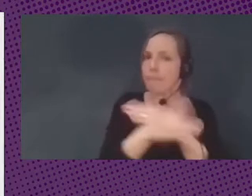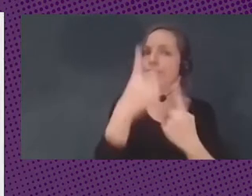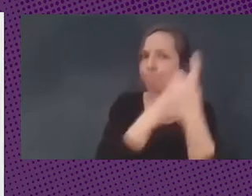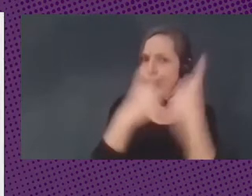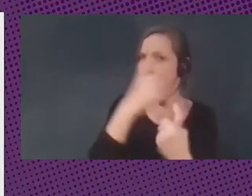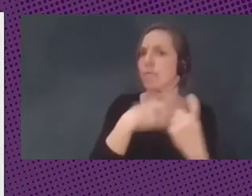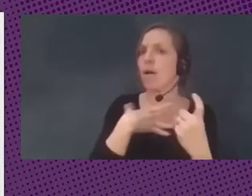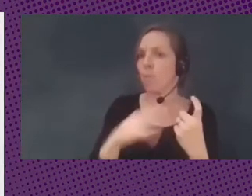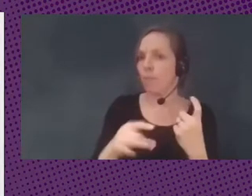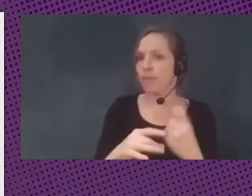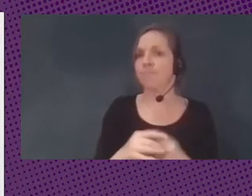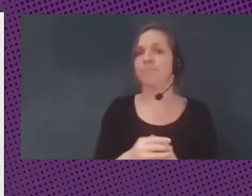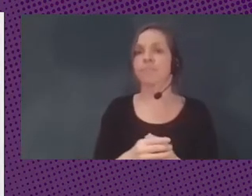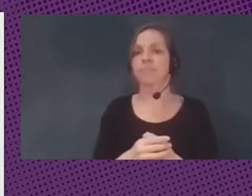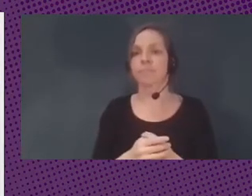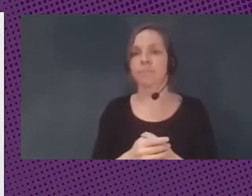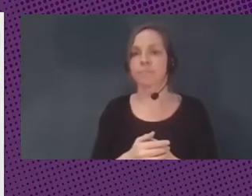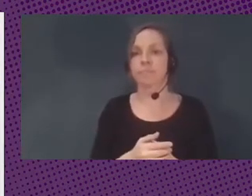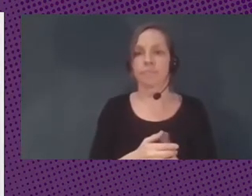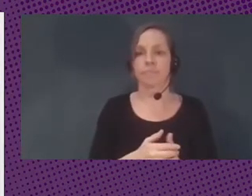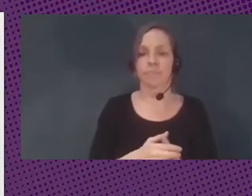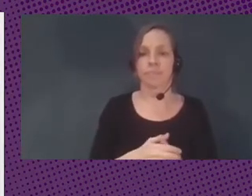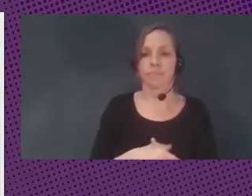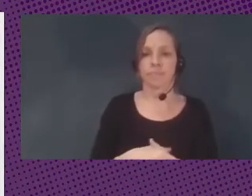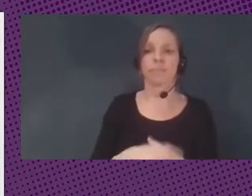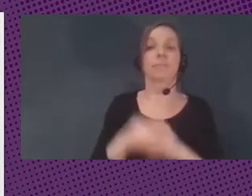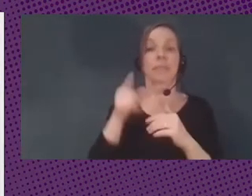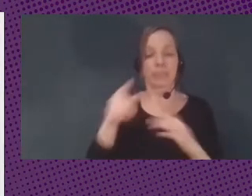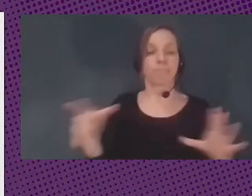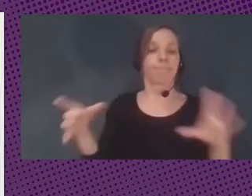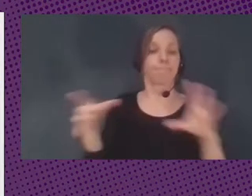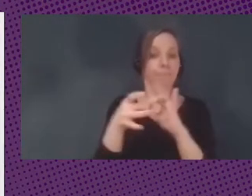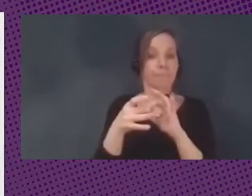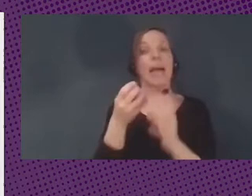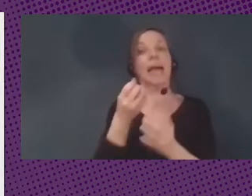entre los datos del dinero y la geopolítica